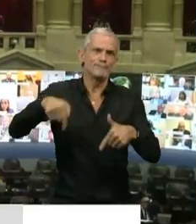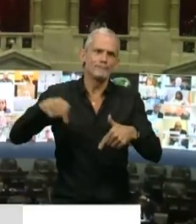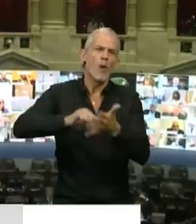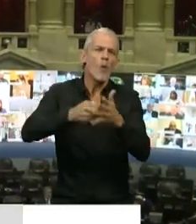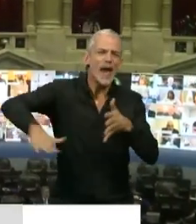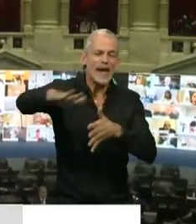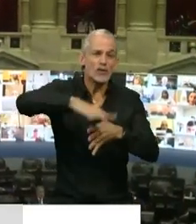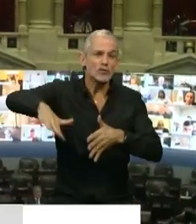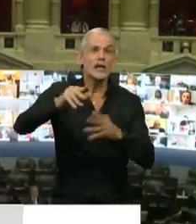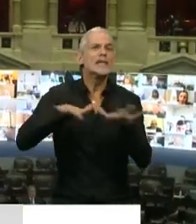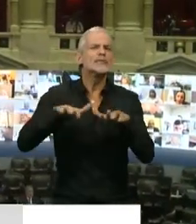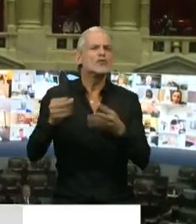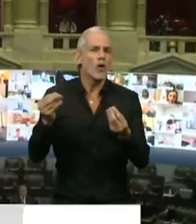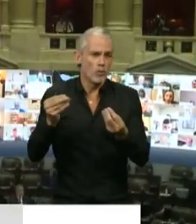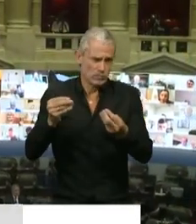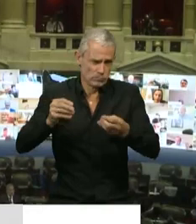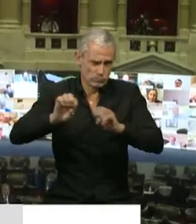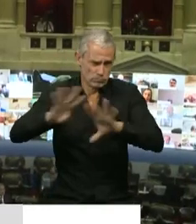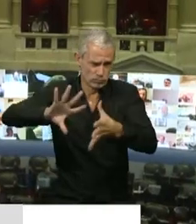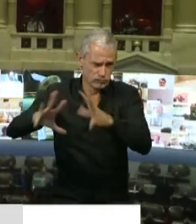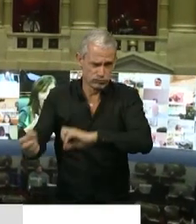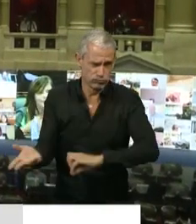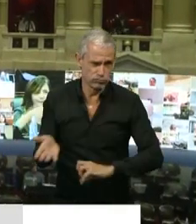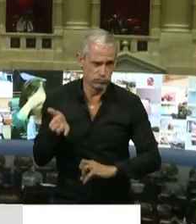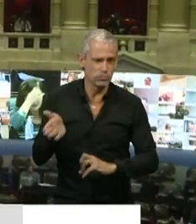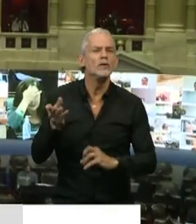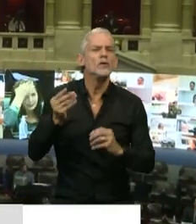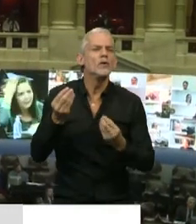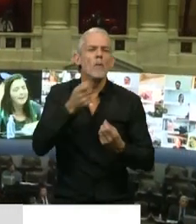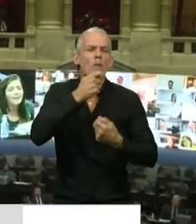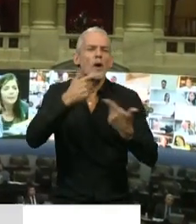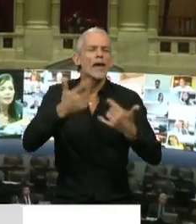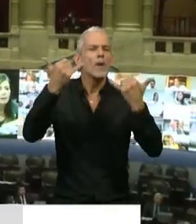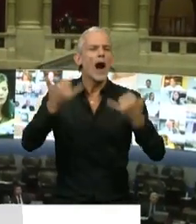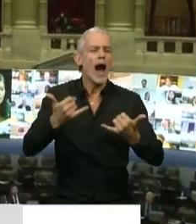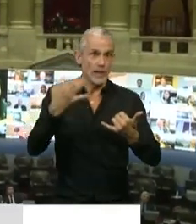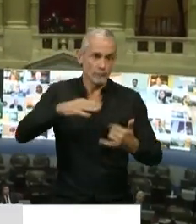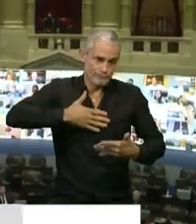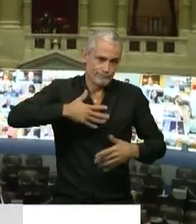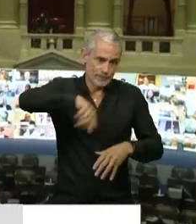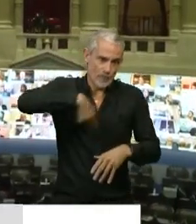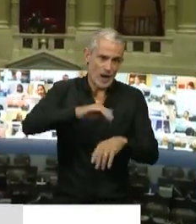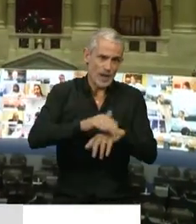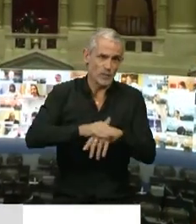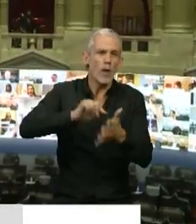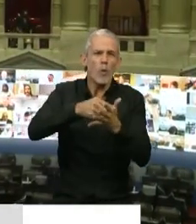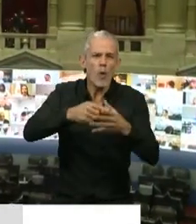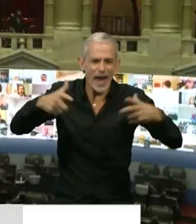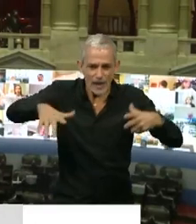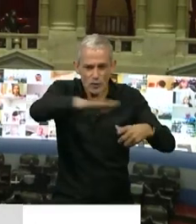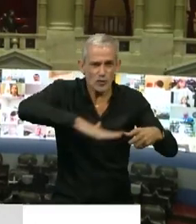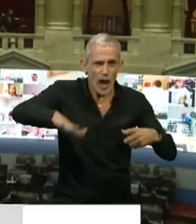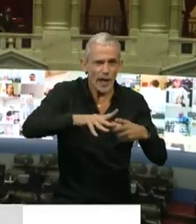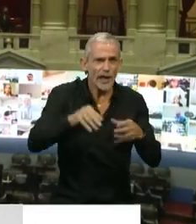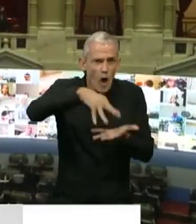Buenos Aires una situación tremendamente crítica que tiene que ver, entre otras cosas, con que tenemos que hacernos cargo que en la Ciudad de Buenos Aires, a pocas